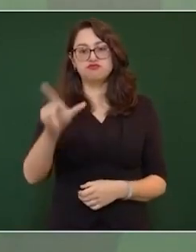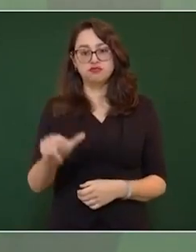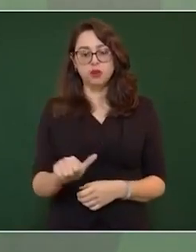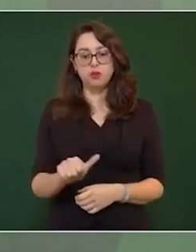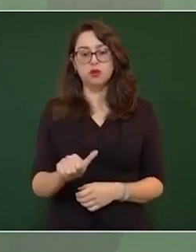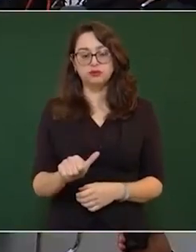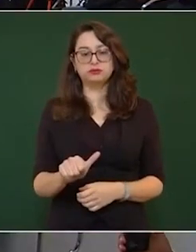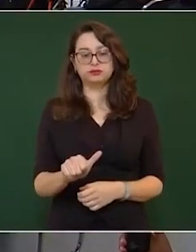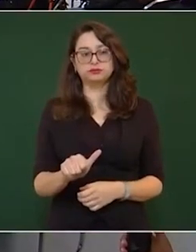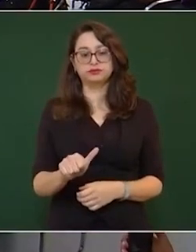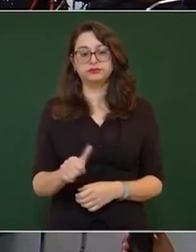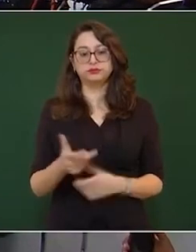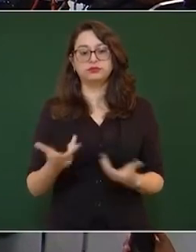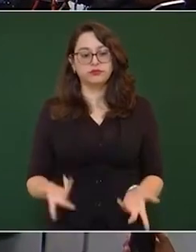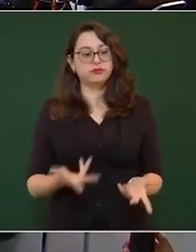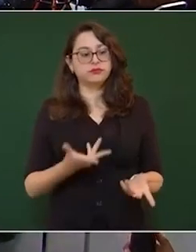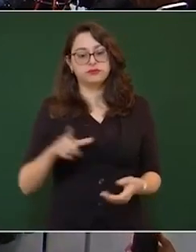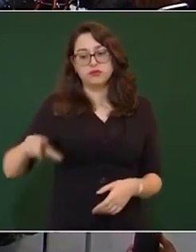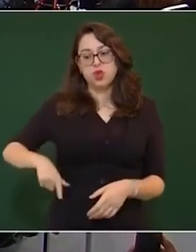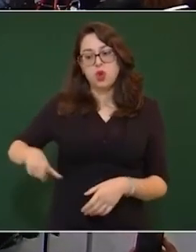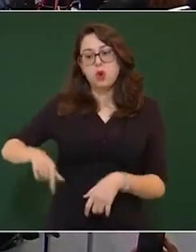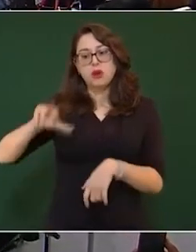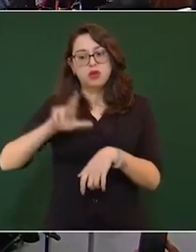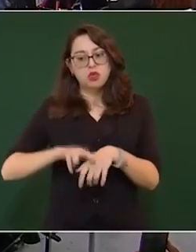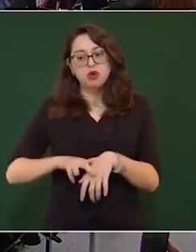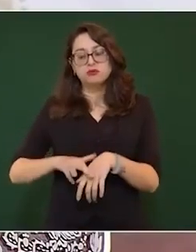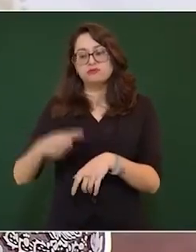que lo estoy tratando con el gobernador,